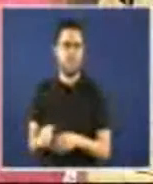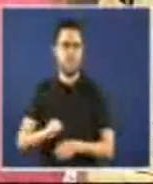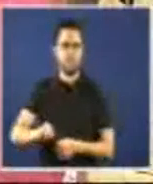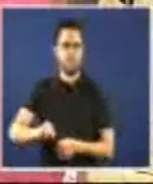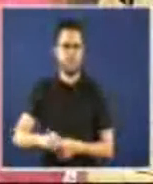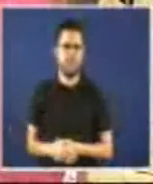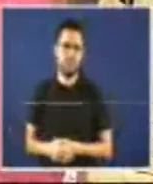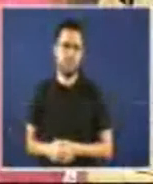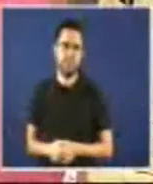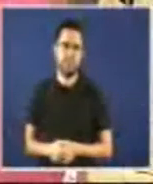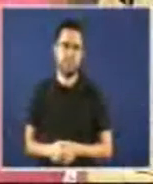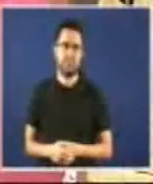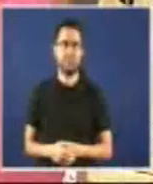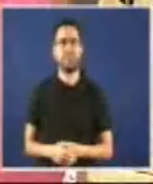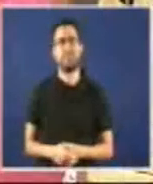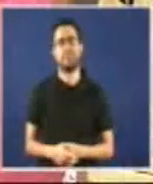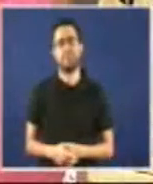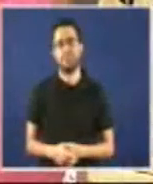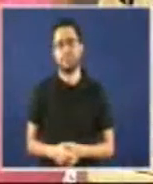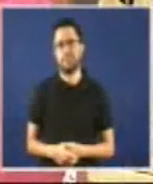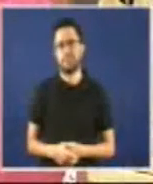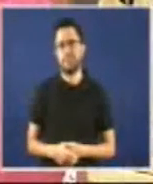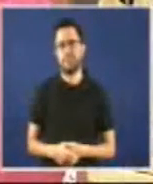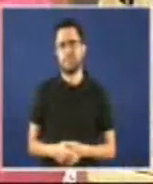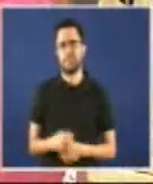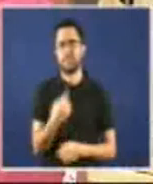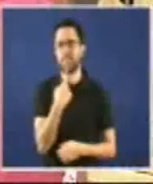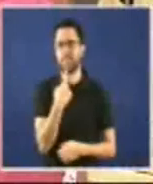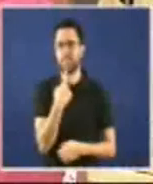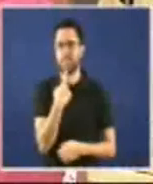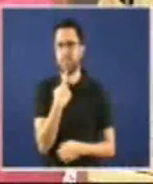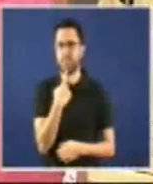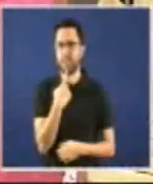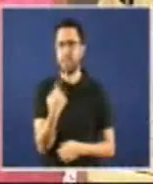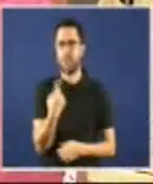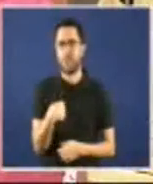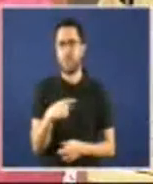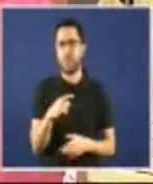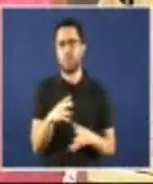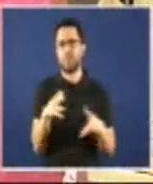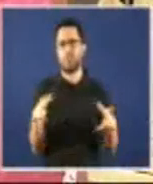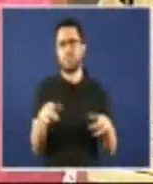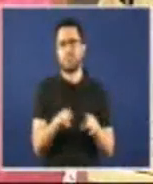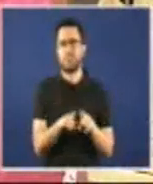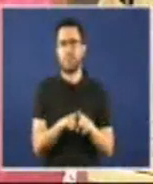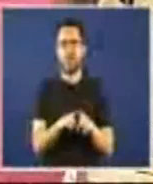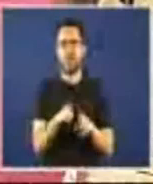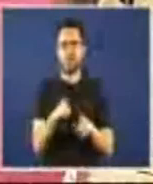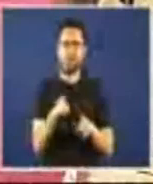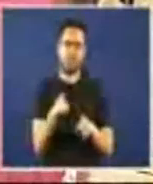pero precisamente a brutal caída orzamentaria da formación bruta de capital ou seja dos saldos das operacións de capital